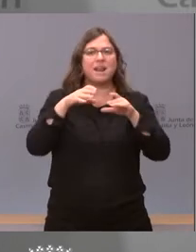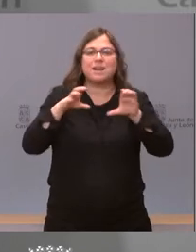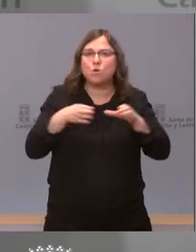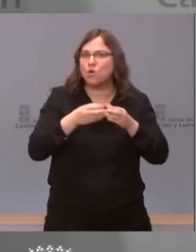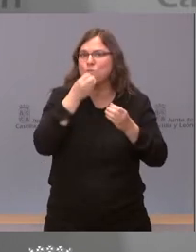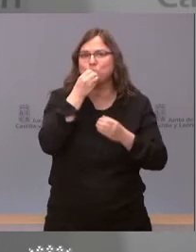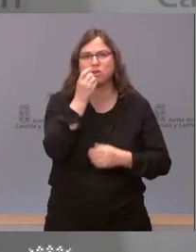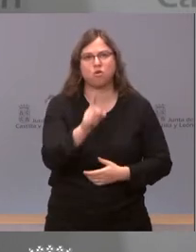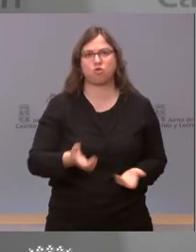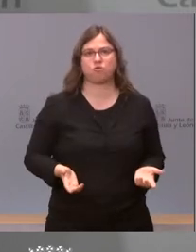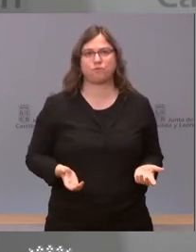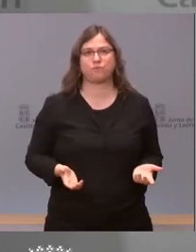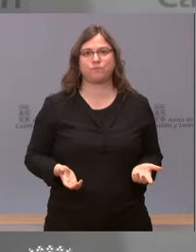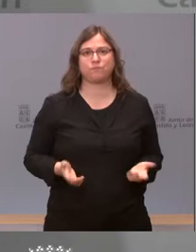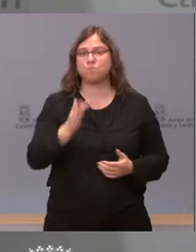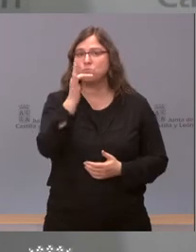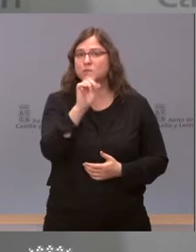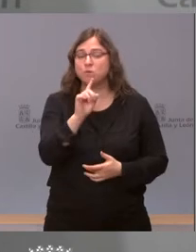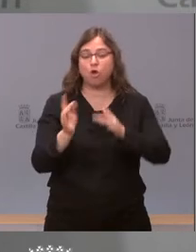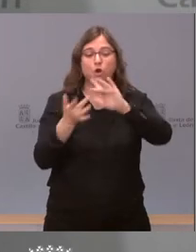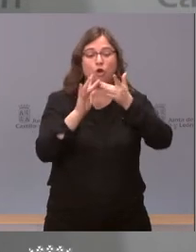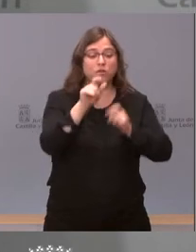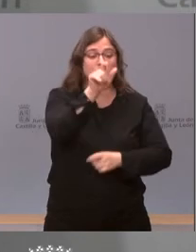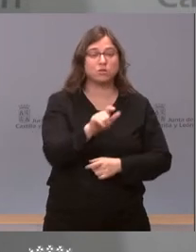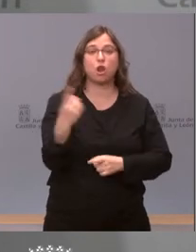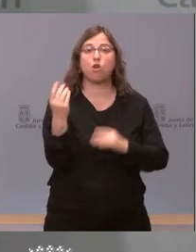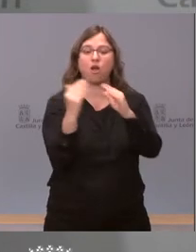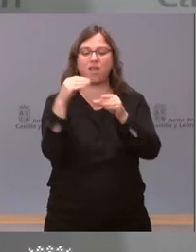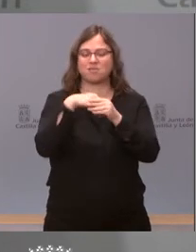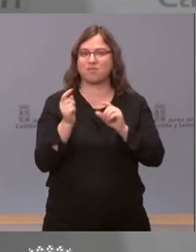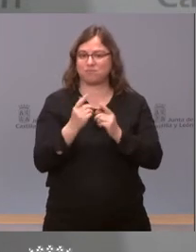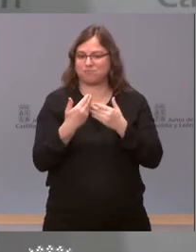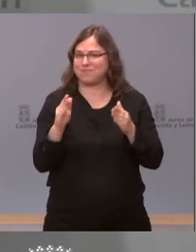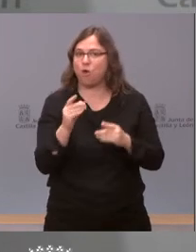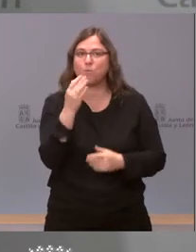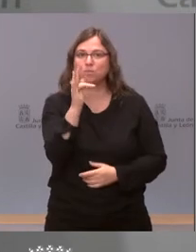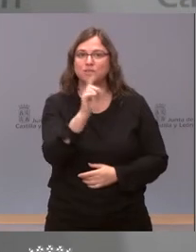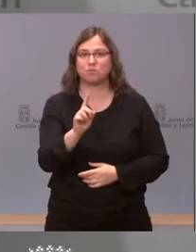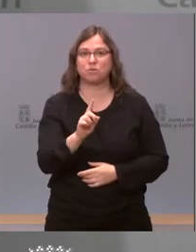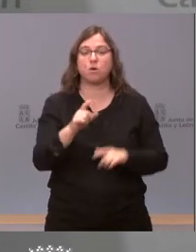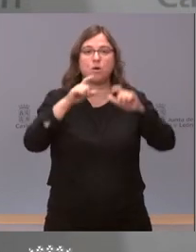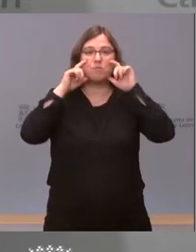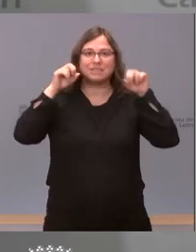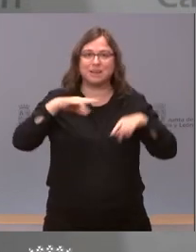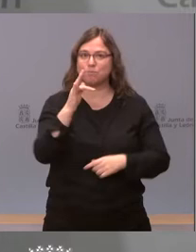tener contacto con no convivientes. No es bueno estar sin mascarilla.